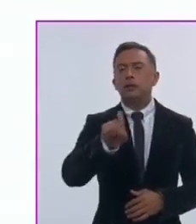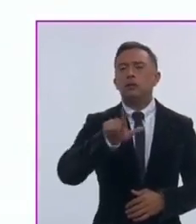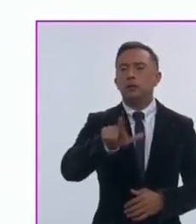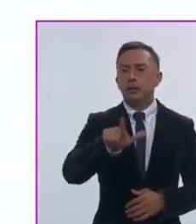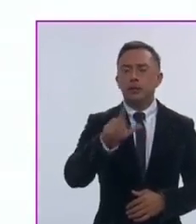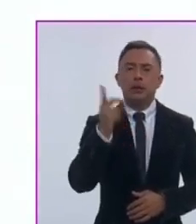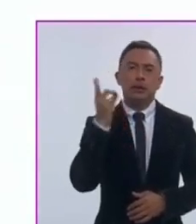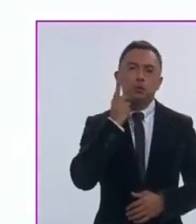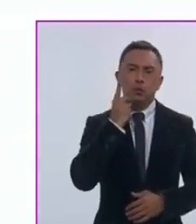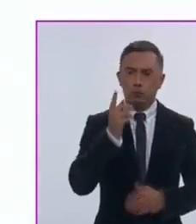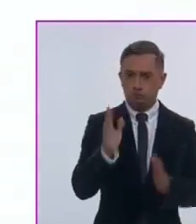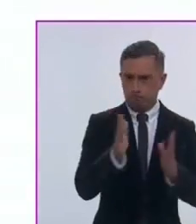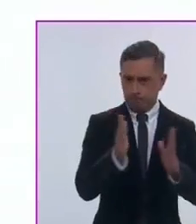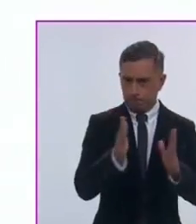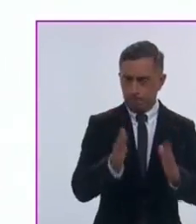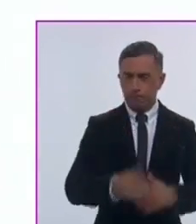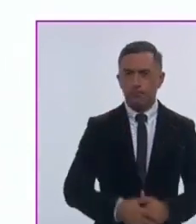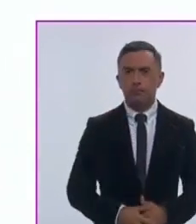diputaciones.